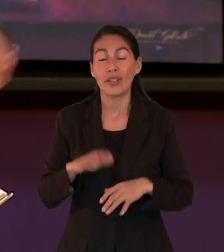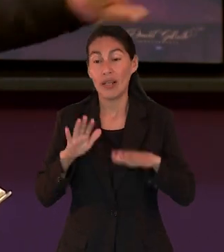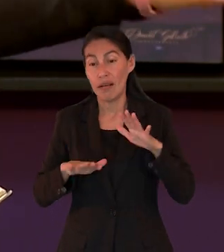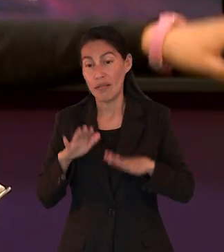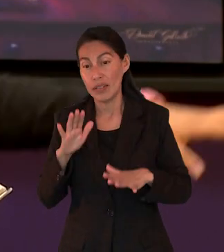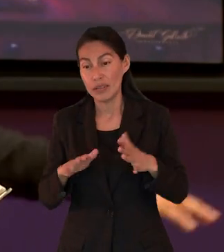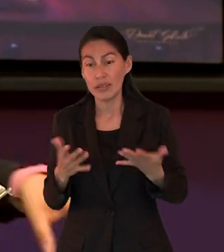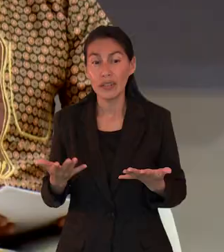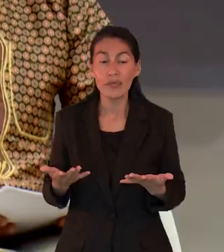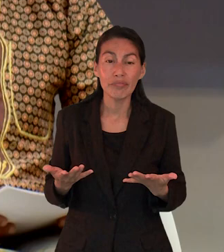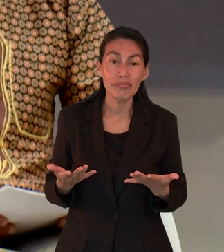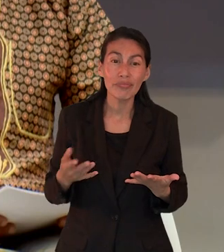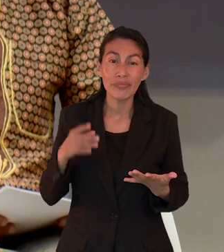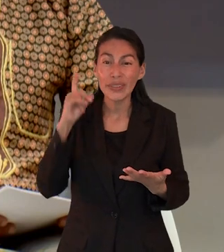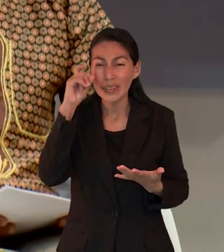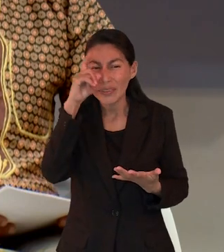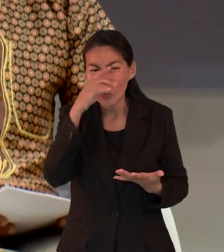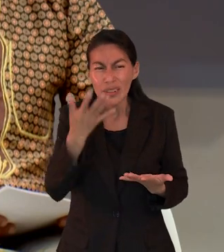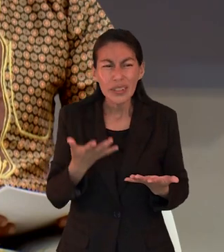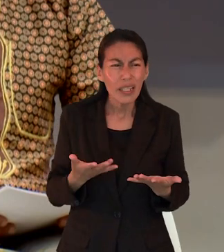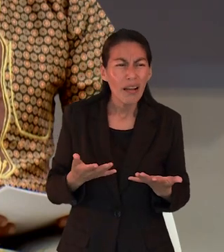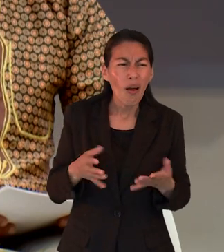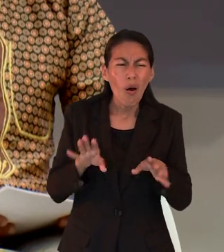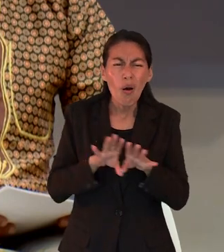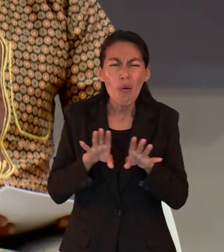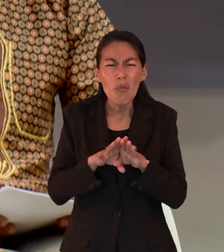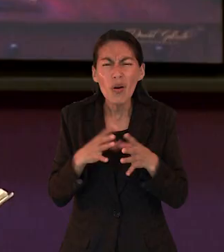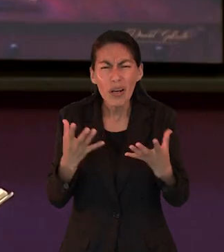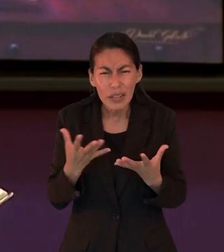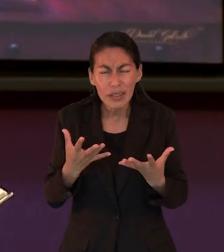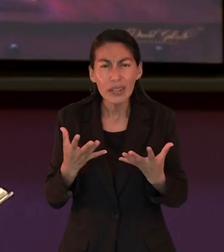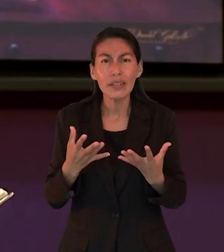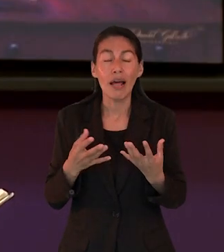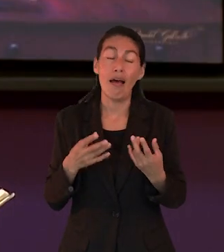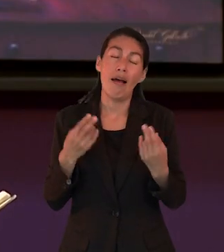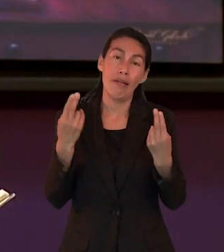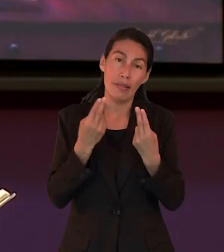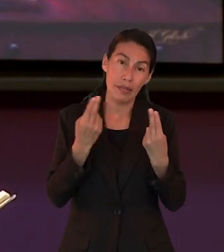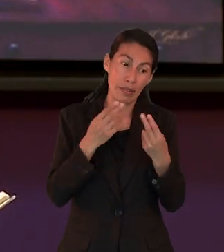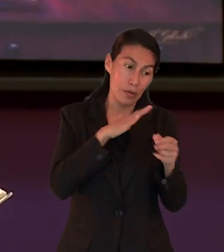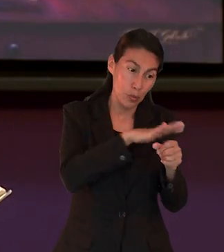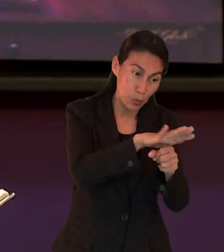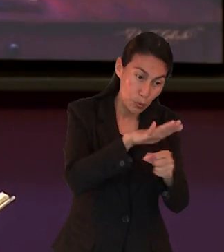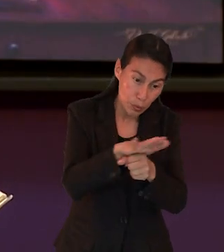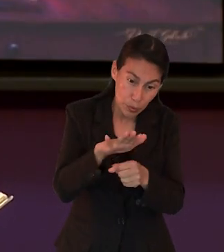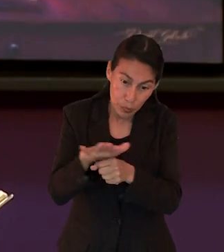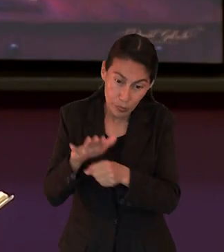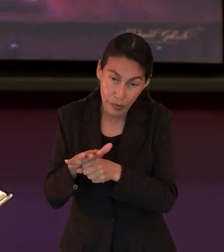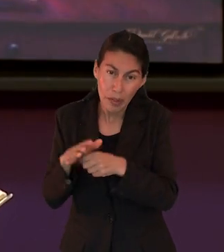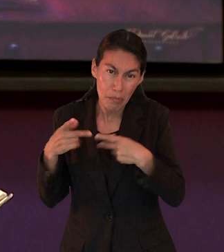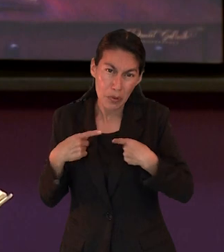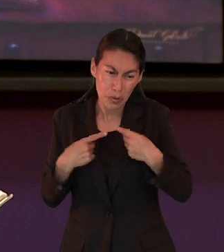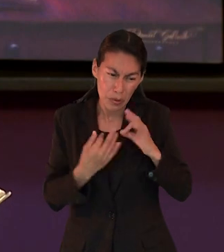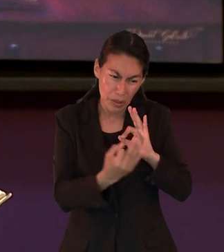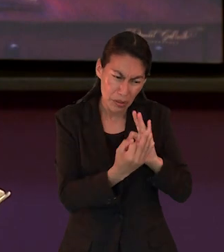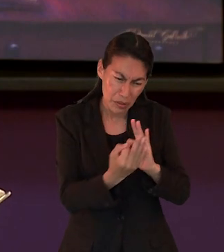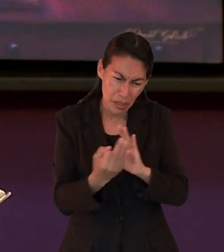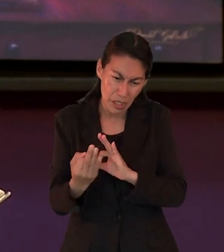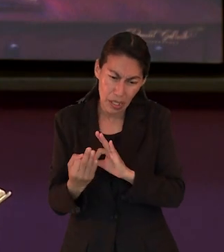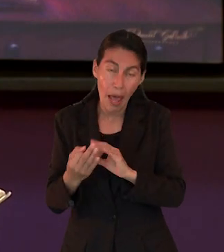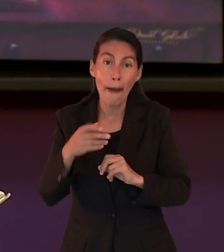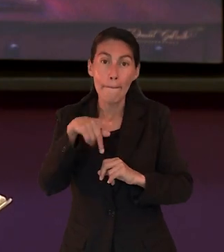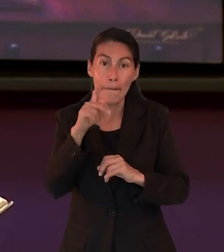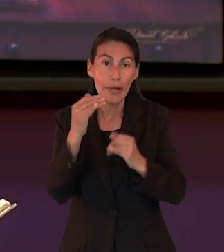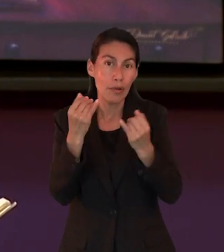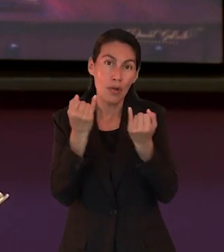abarcar mucho, sino empezar desde lo local e ir avanzando y supliendo las necesidades de quienes tengamos a nuestro